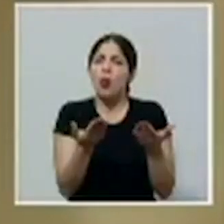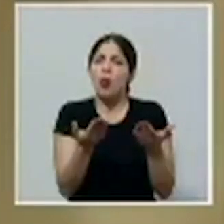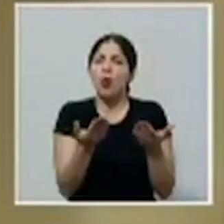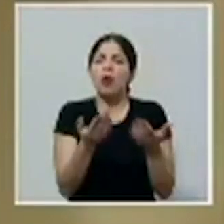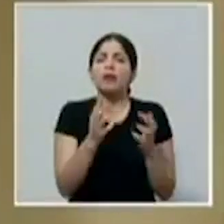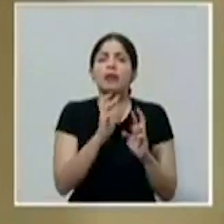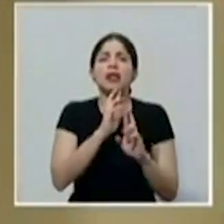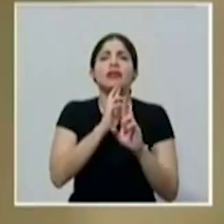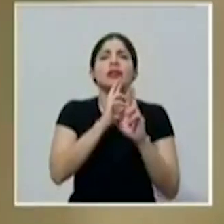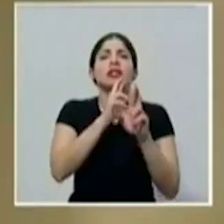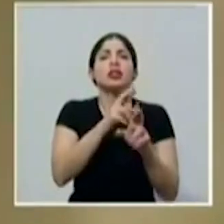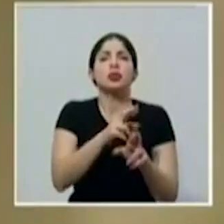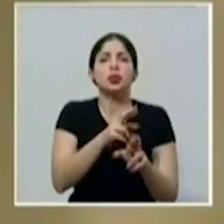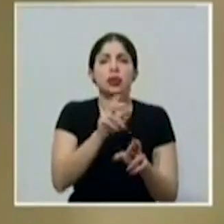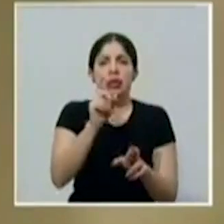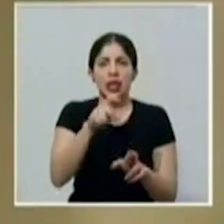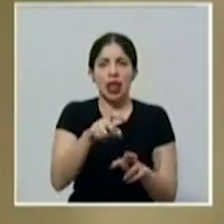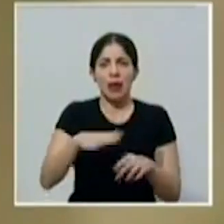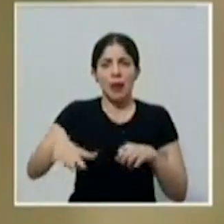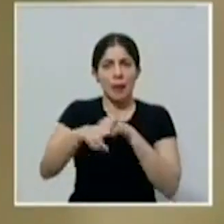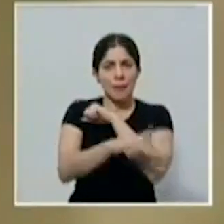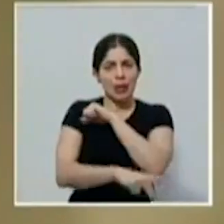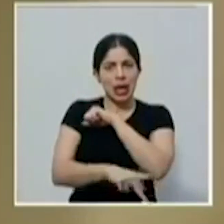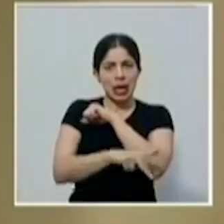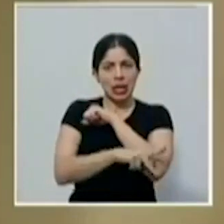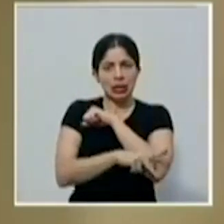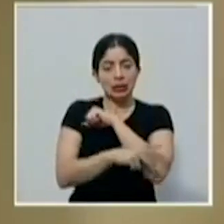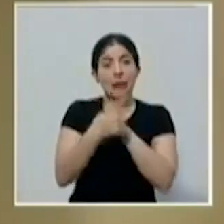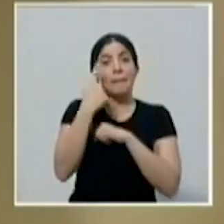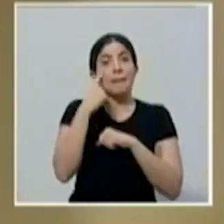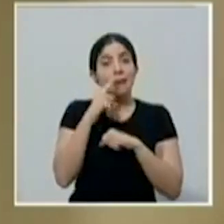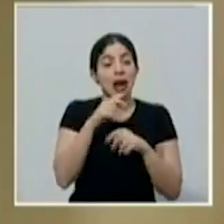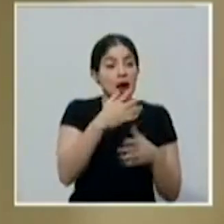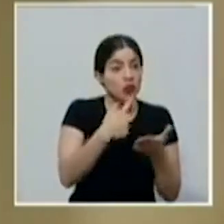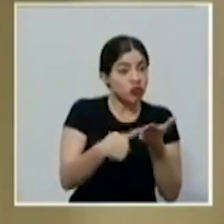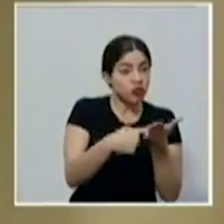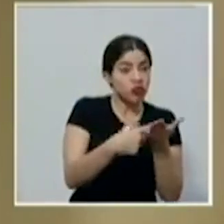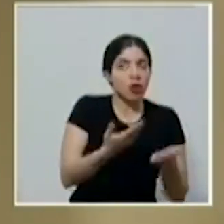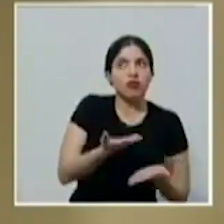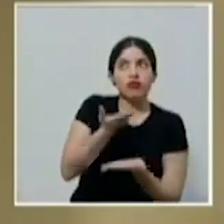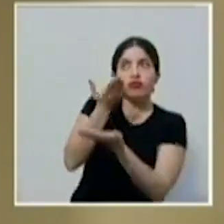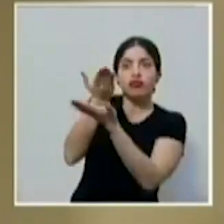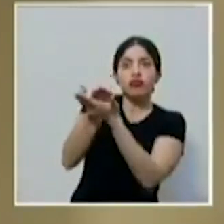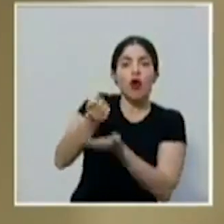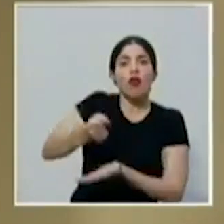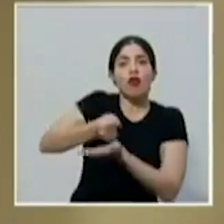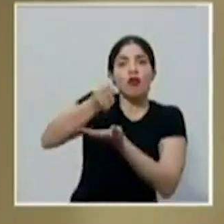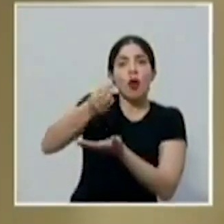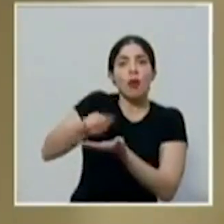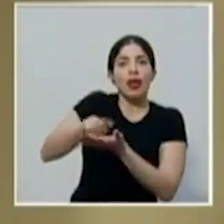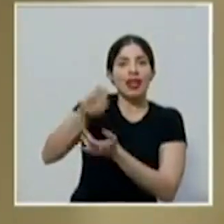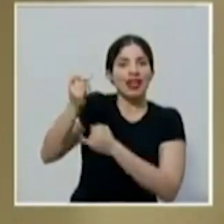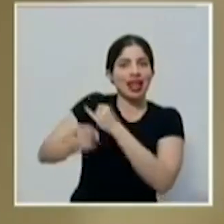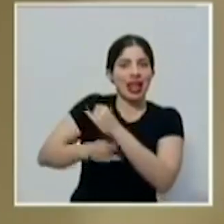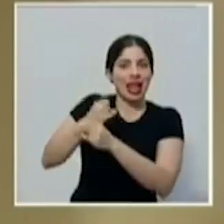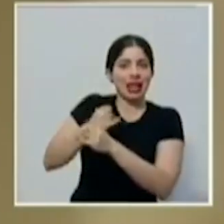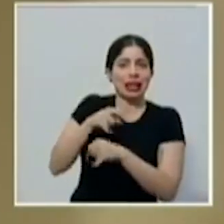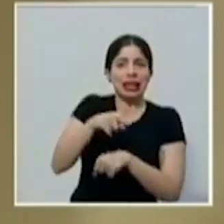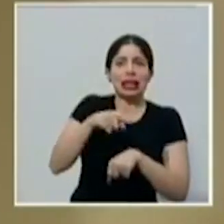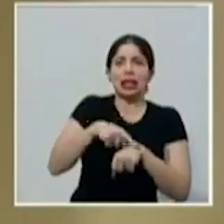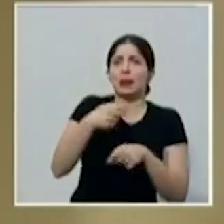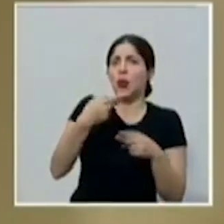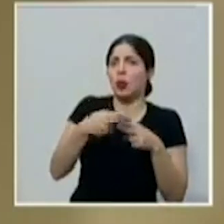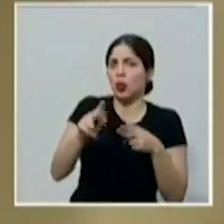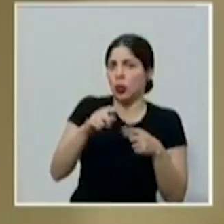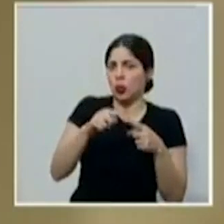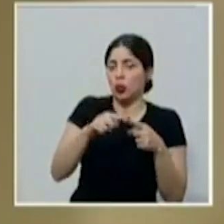las respuestas que tendremos que dar como país para hacer una propuesta al Fondo Monetario Internacional. Ese es un periodo muy corto que vamos a tener. El